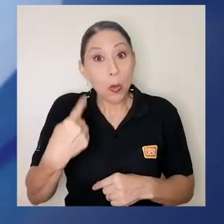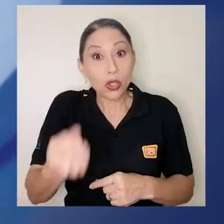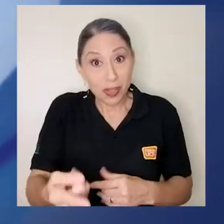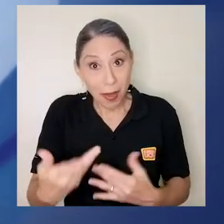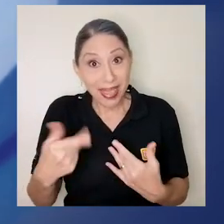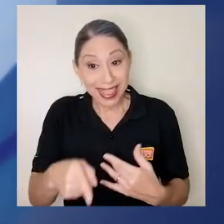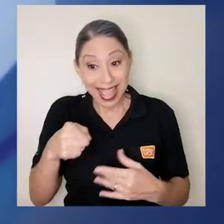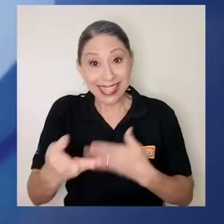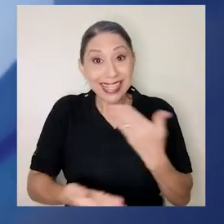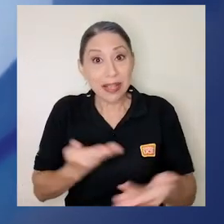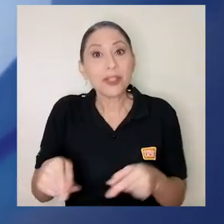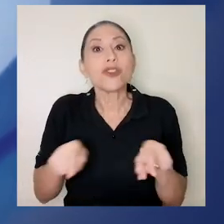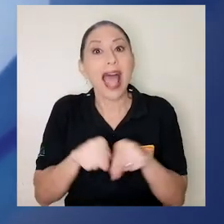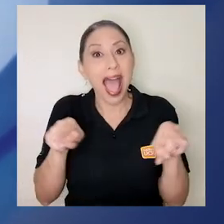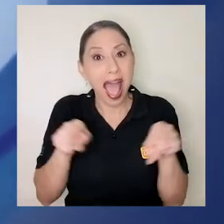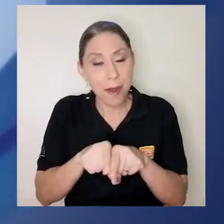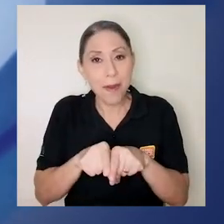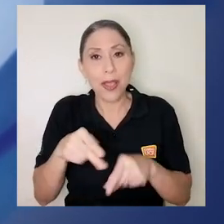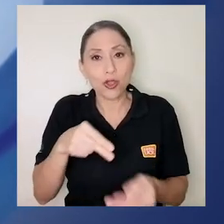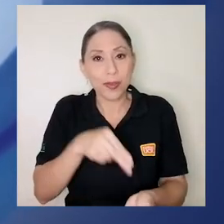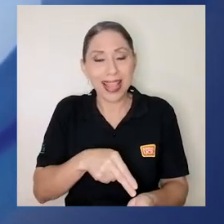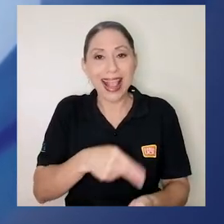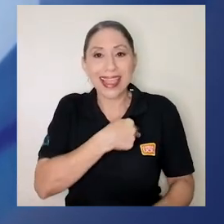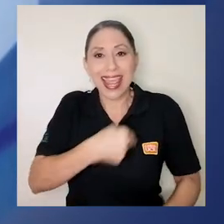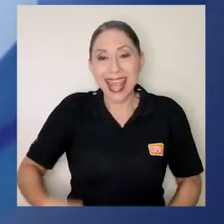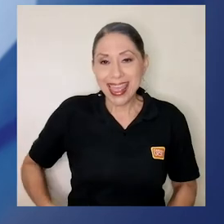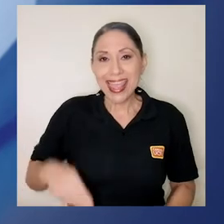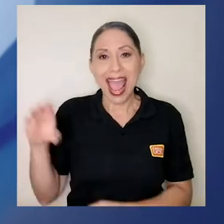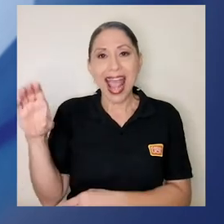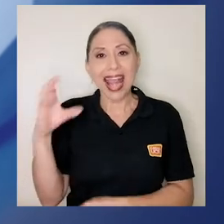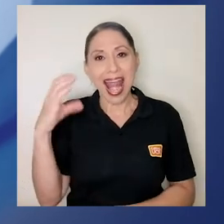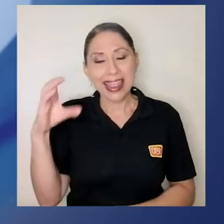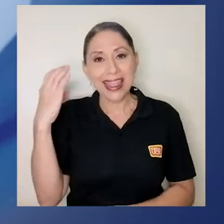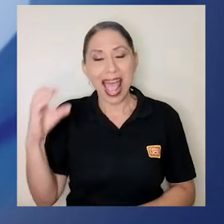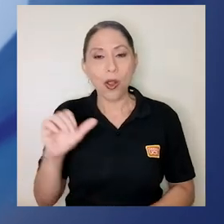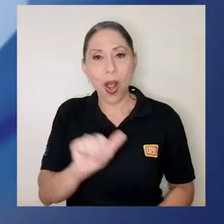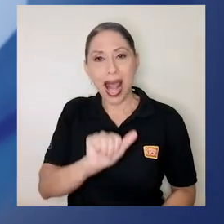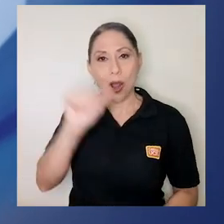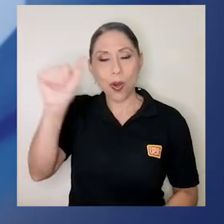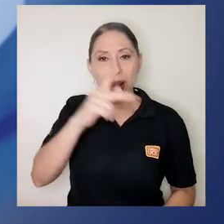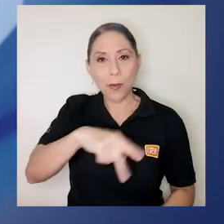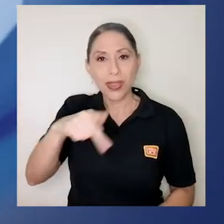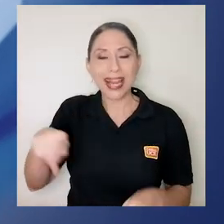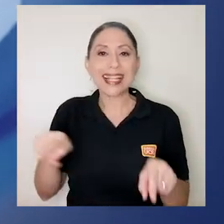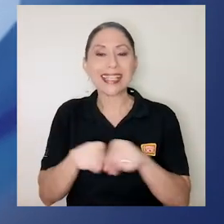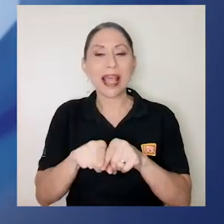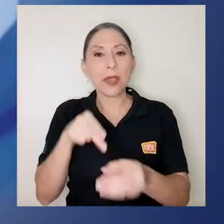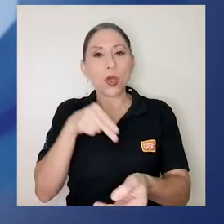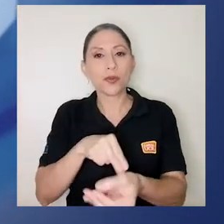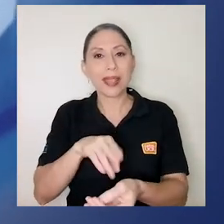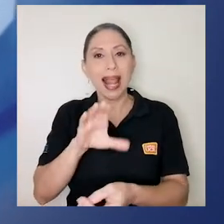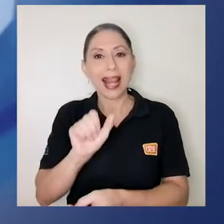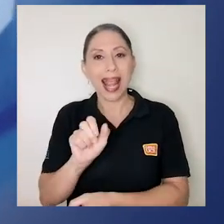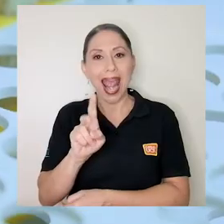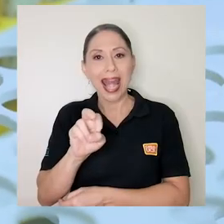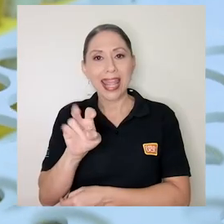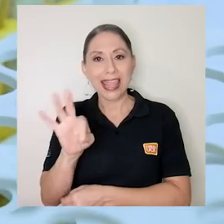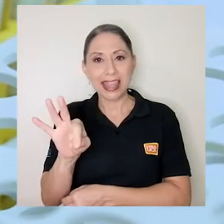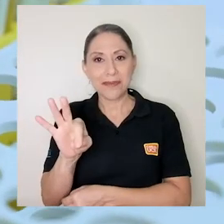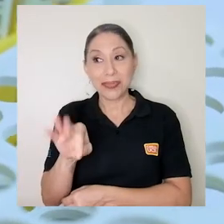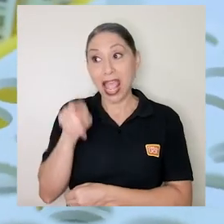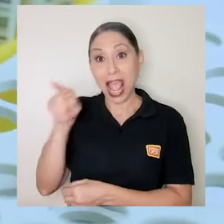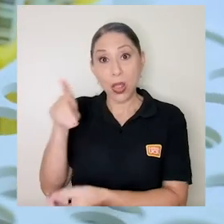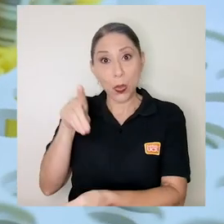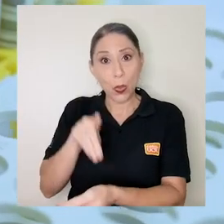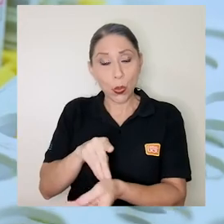Próximamente, se habilitará este servicio en el Hospital de Heredia, Cartago, Alajuela, Punta Arenas y en La Carit. El